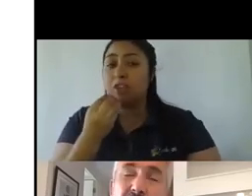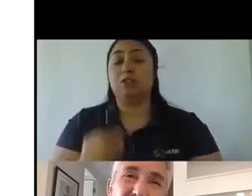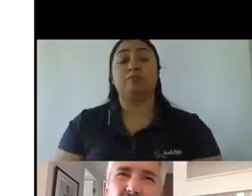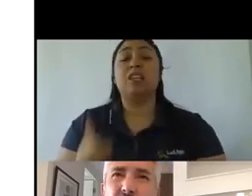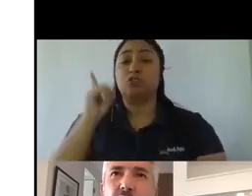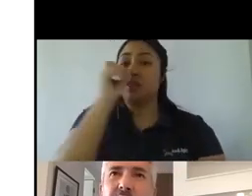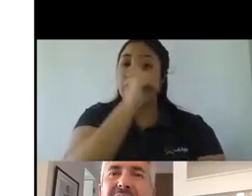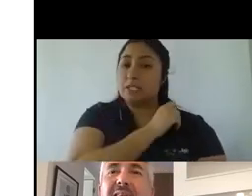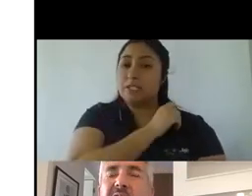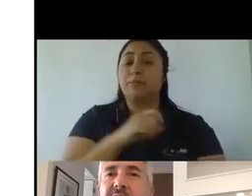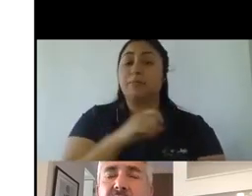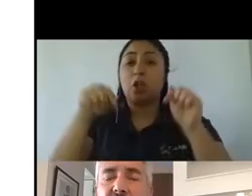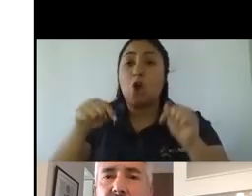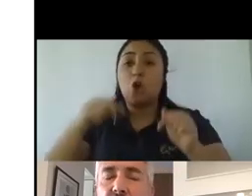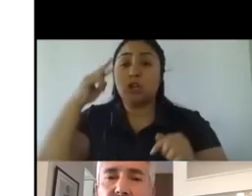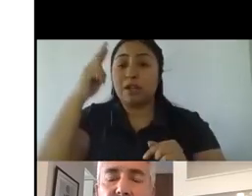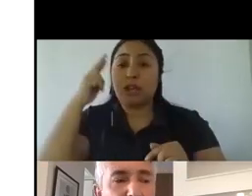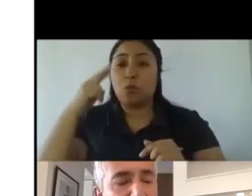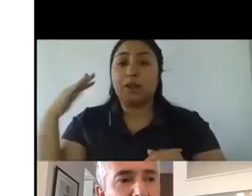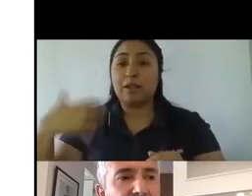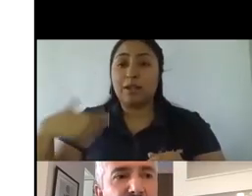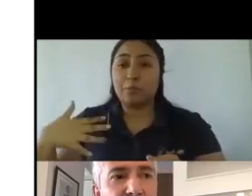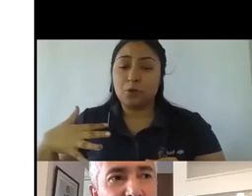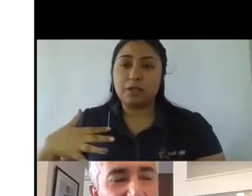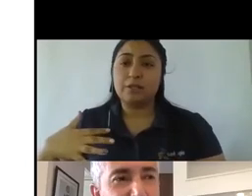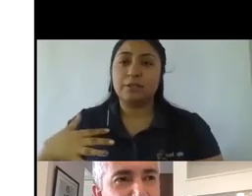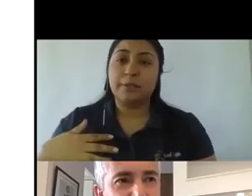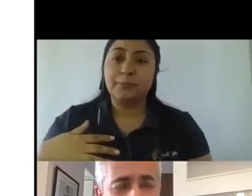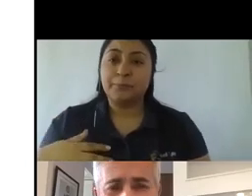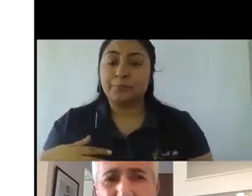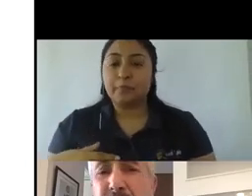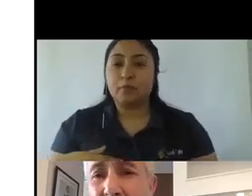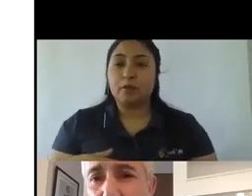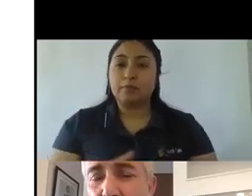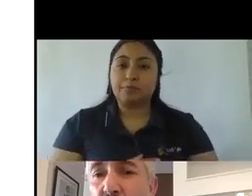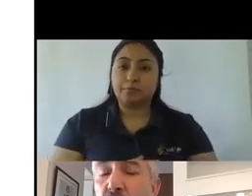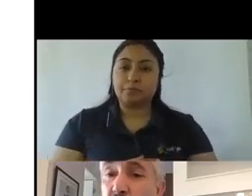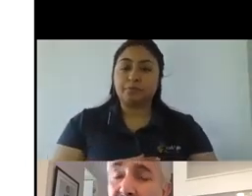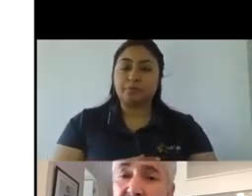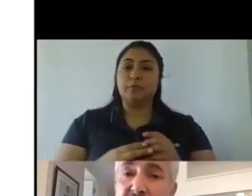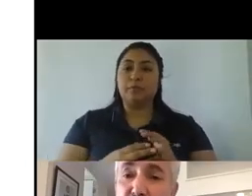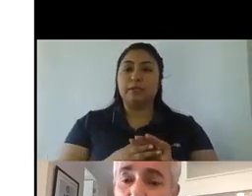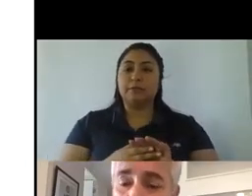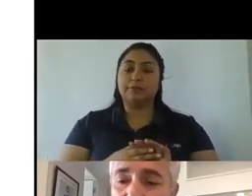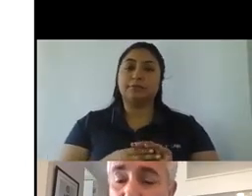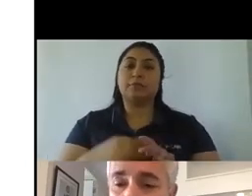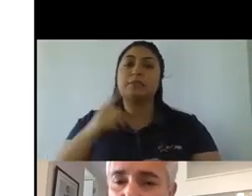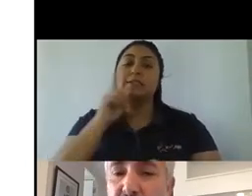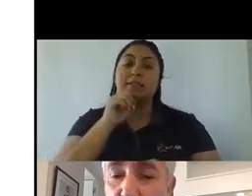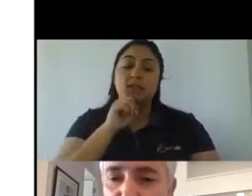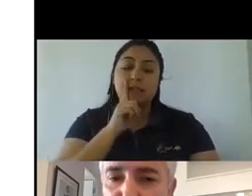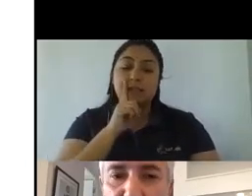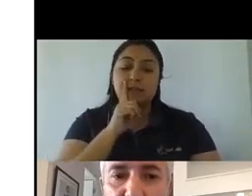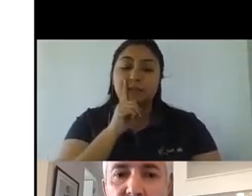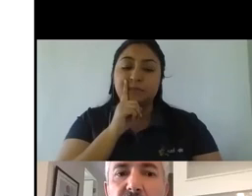hoy día recuerden ustedes la relevancia es algo que es bastante más esperado por parte de nosotros las personas